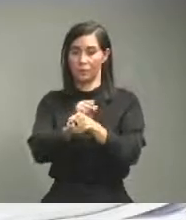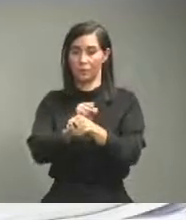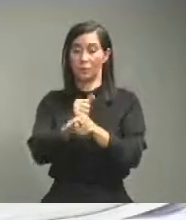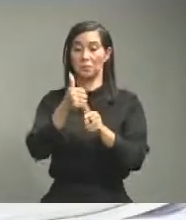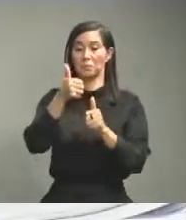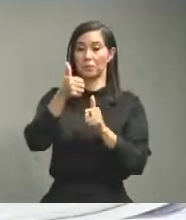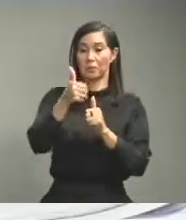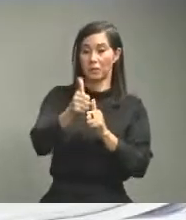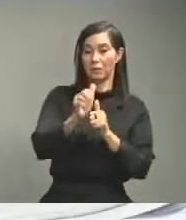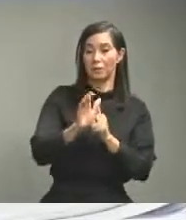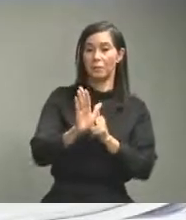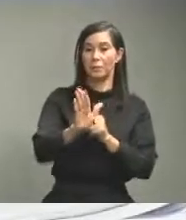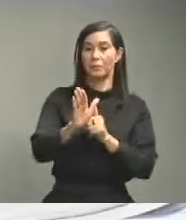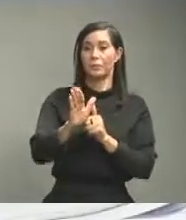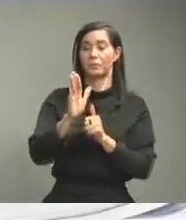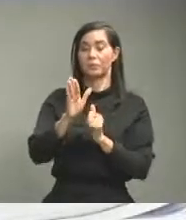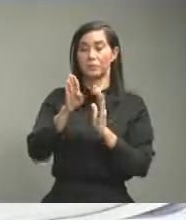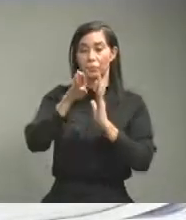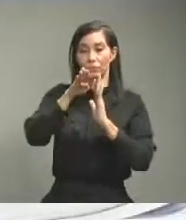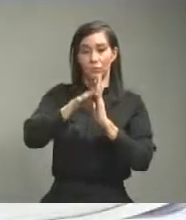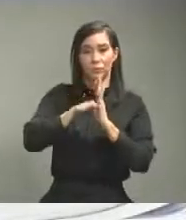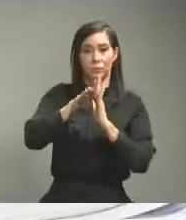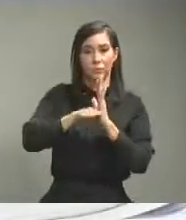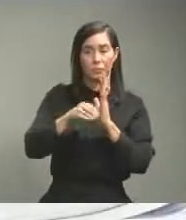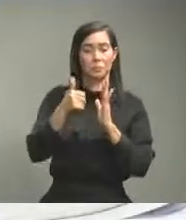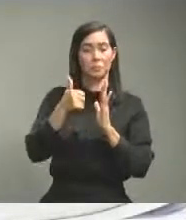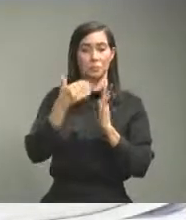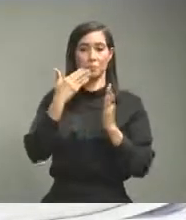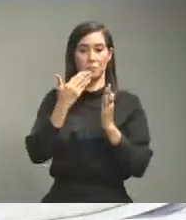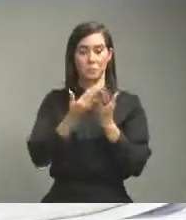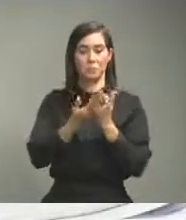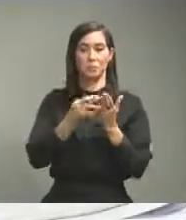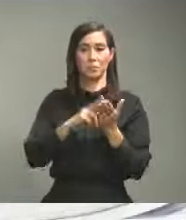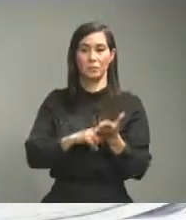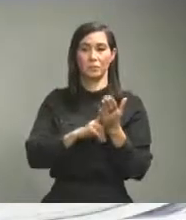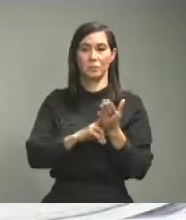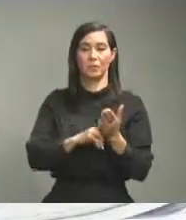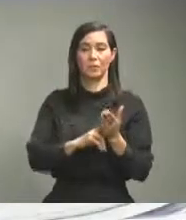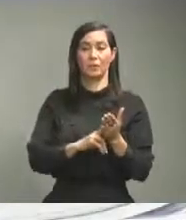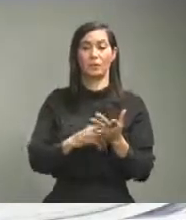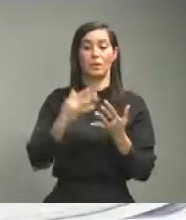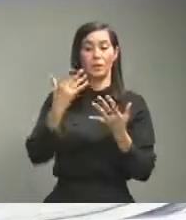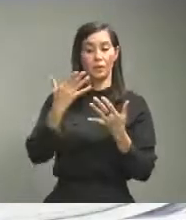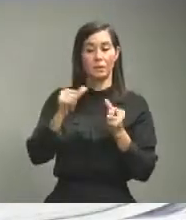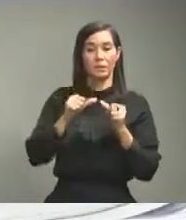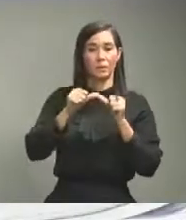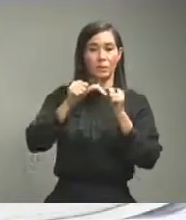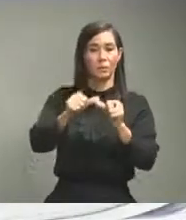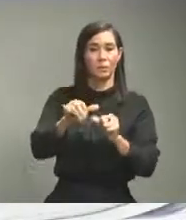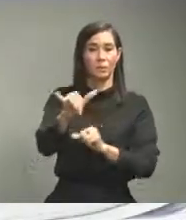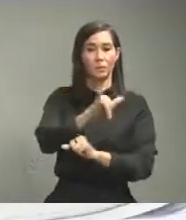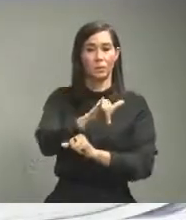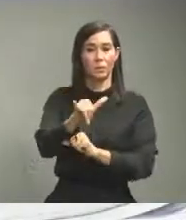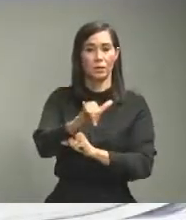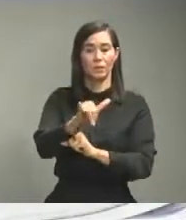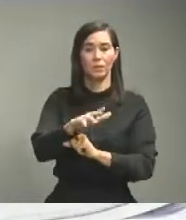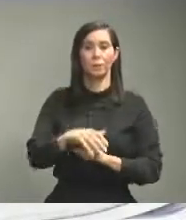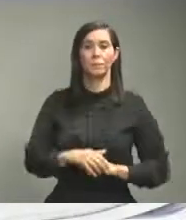mantenido con buenos resultados y que espero que sigan en esa dirección